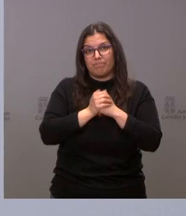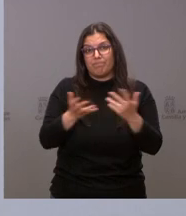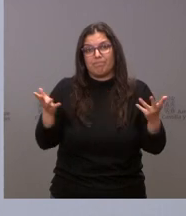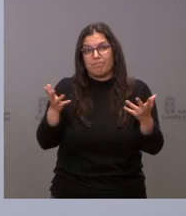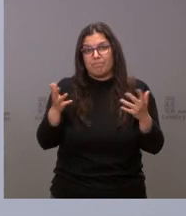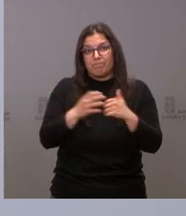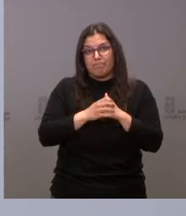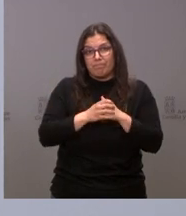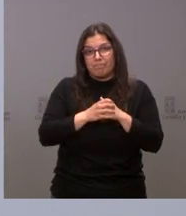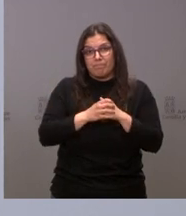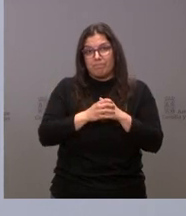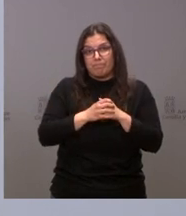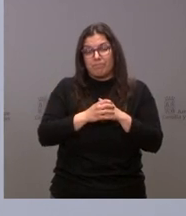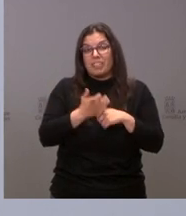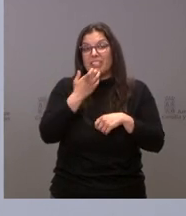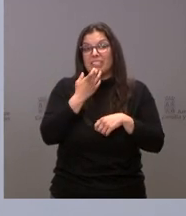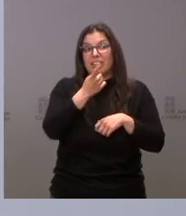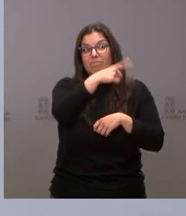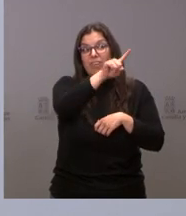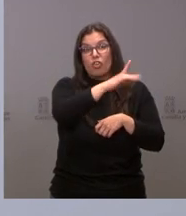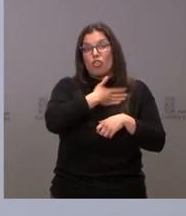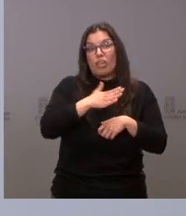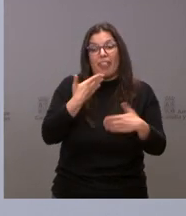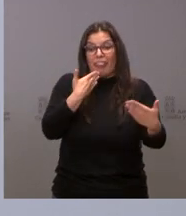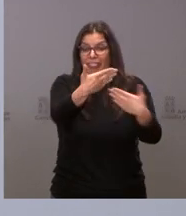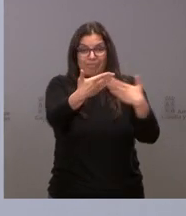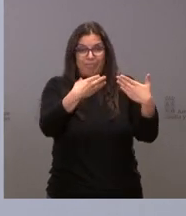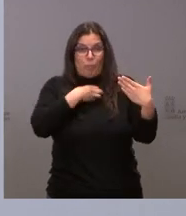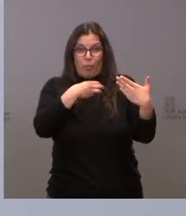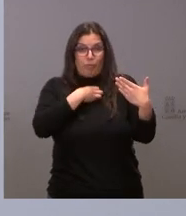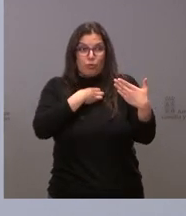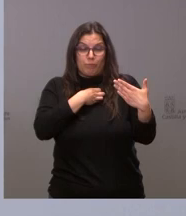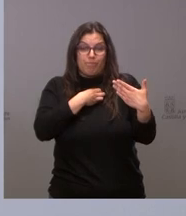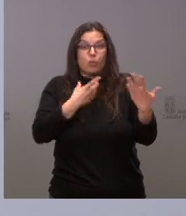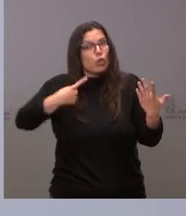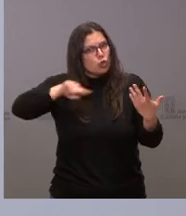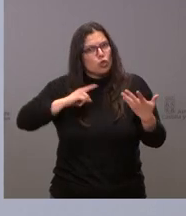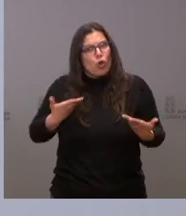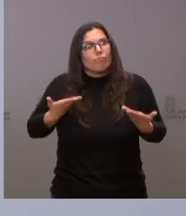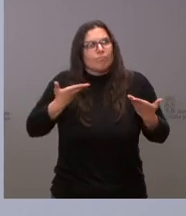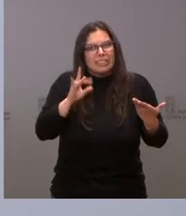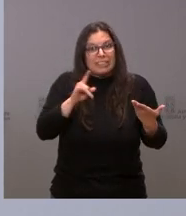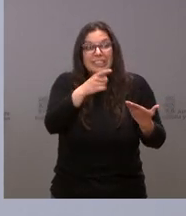dos no barajan si uno no quiere nosotros desde la Junta de Castilla y León vamos a querer.